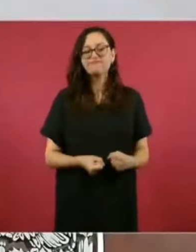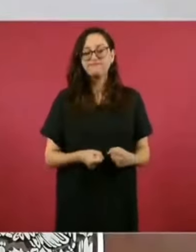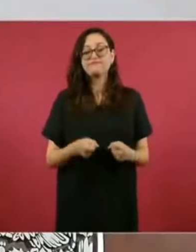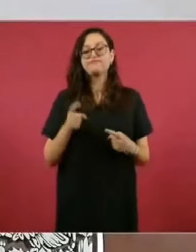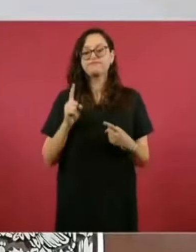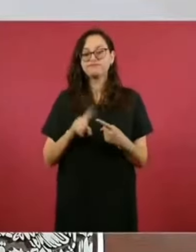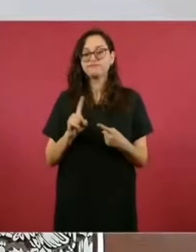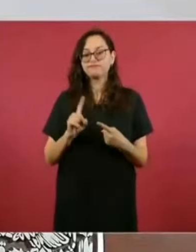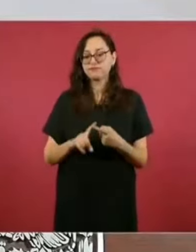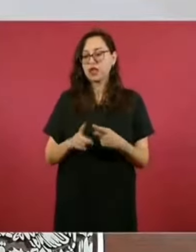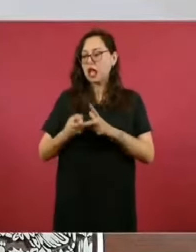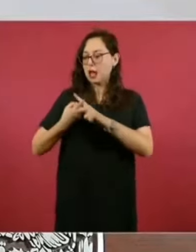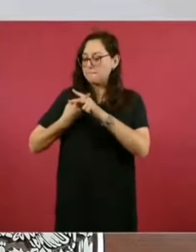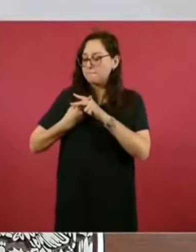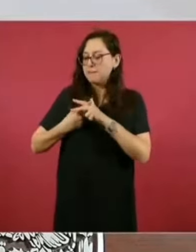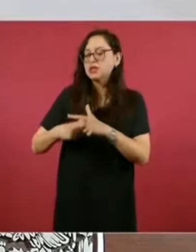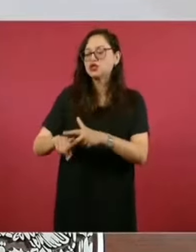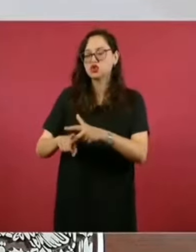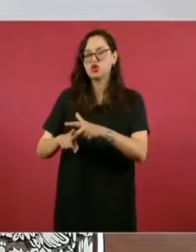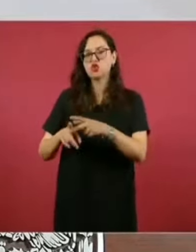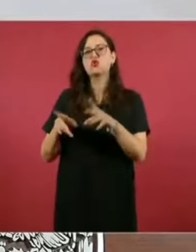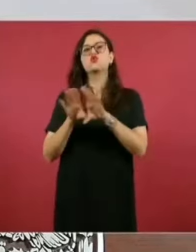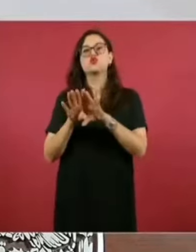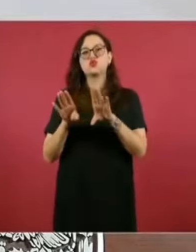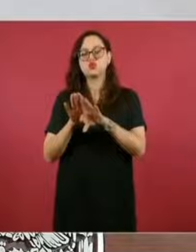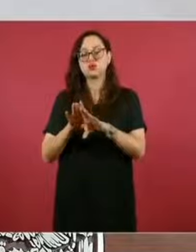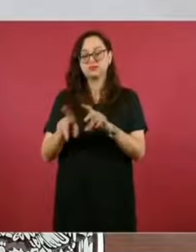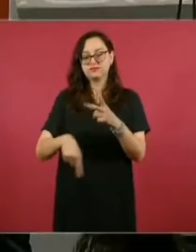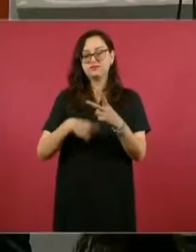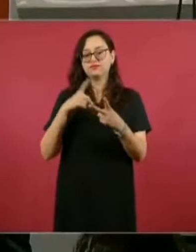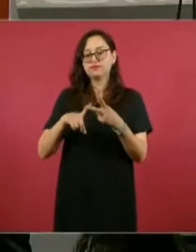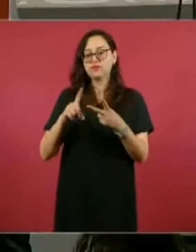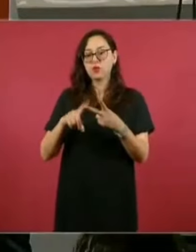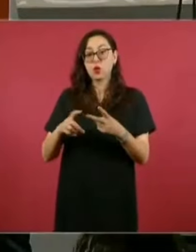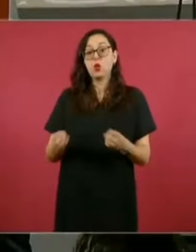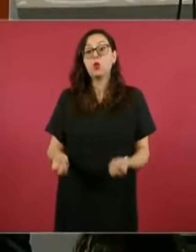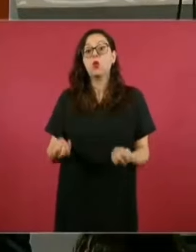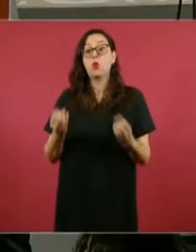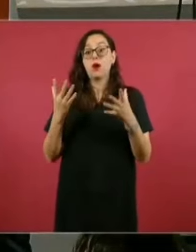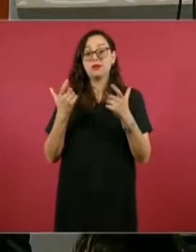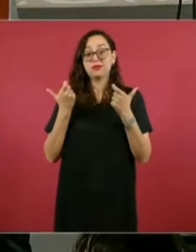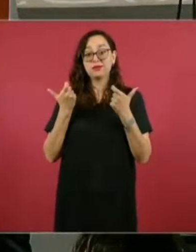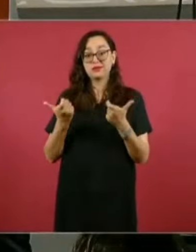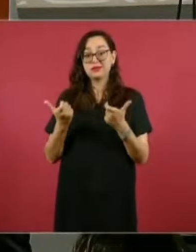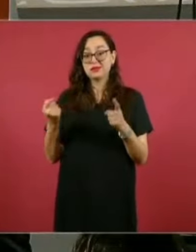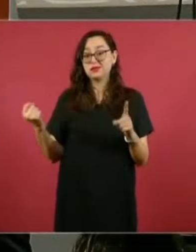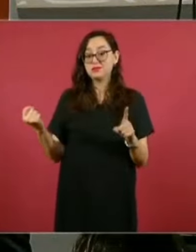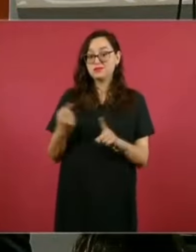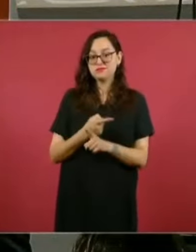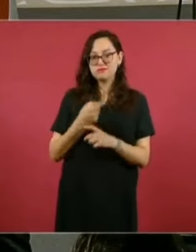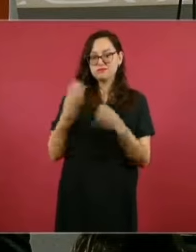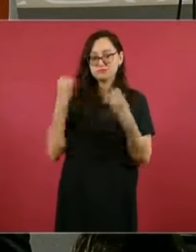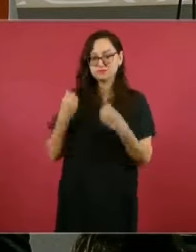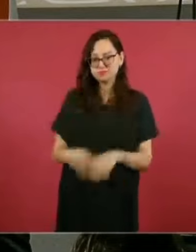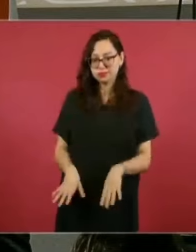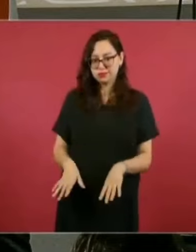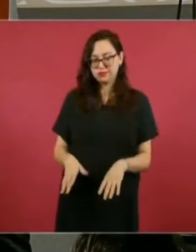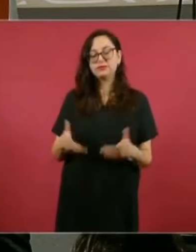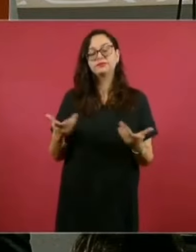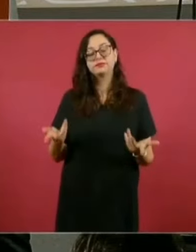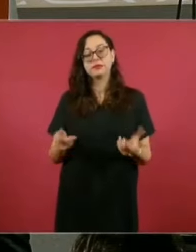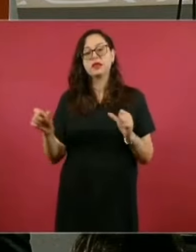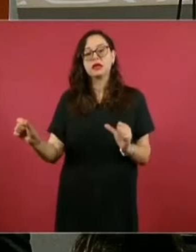el monto del desvío. Así que vamos a pasarle la palabra al secretario de la Función Pública, Roberto Salcedo,